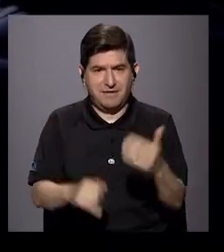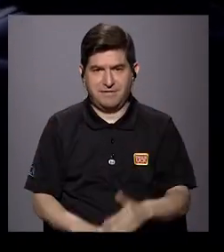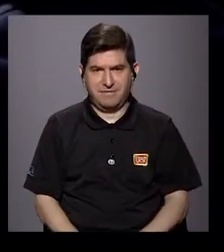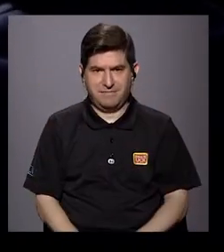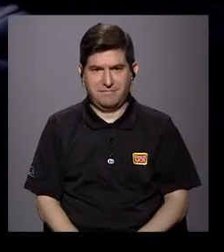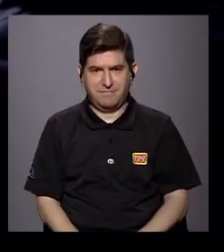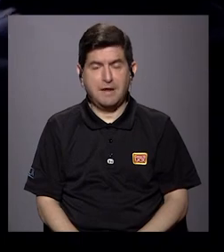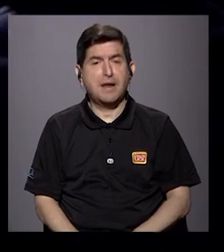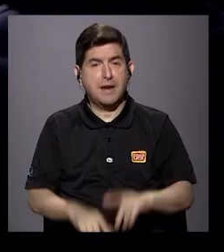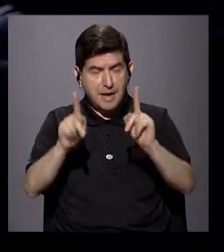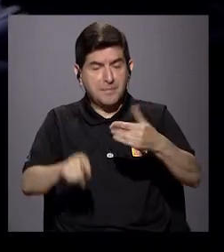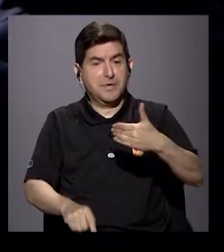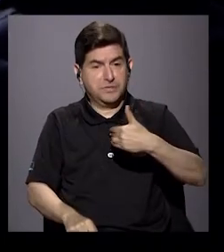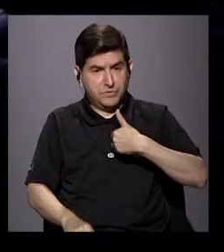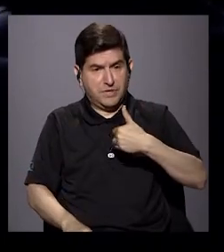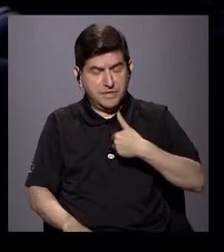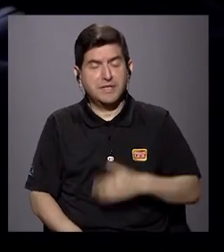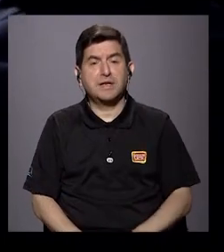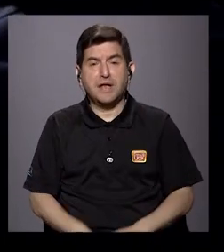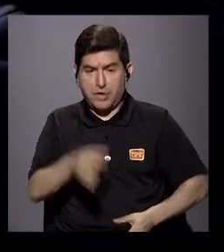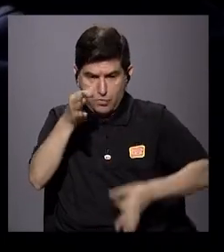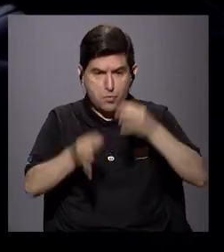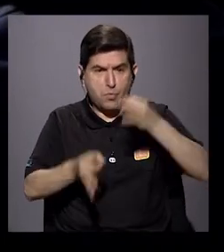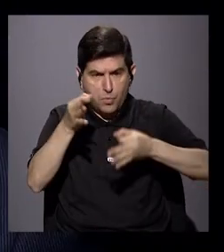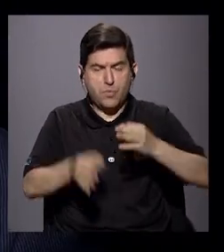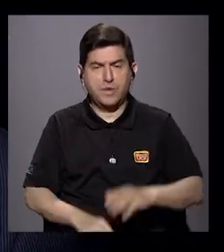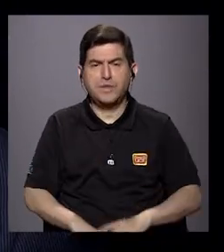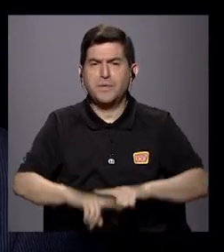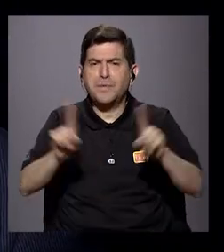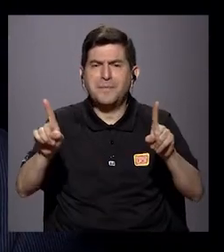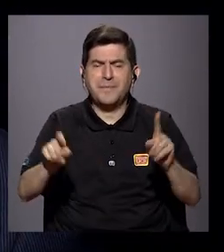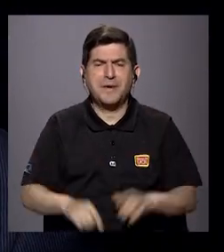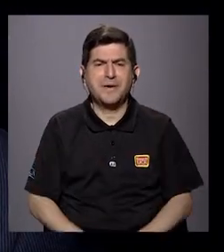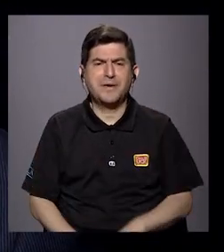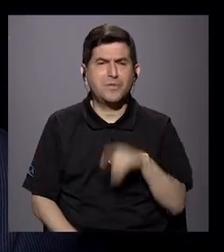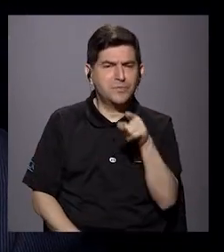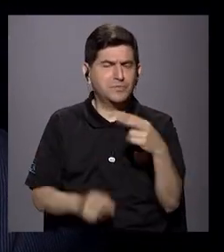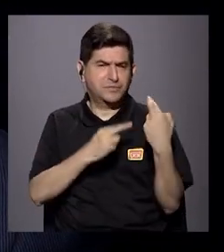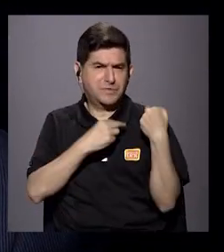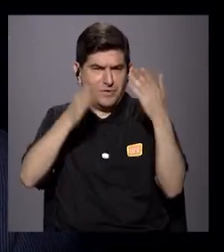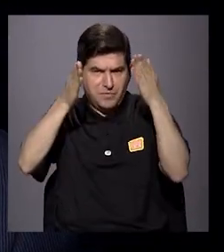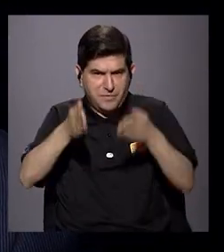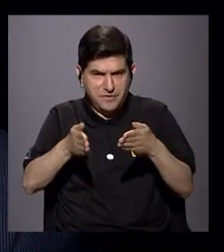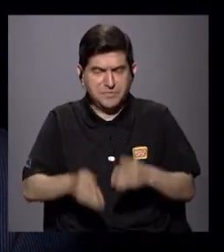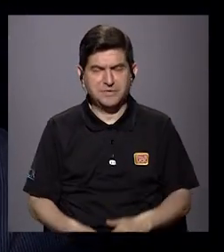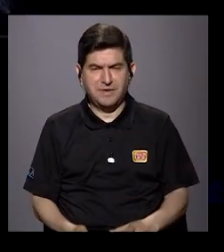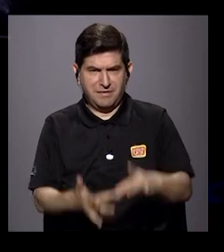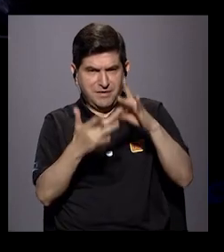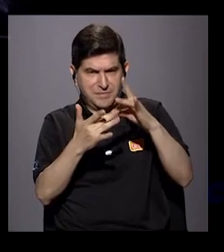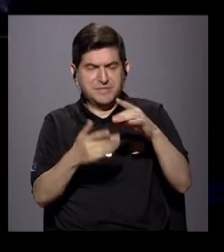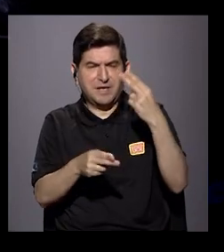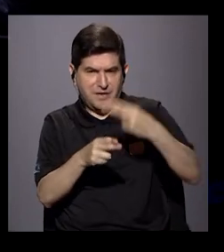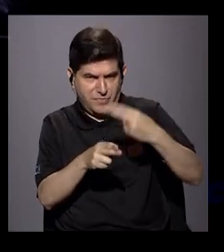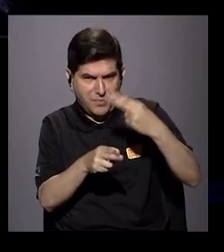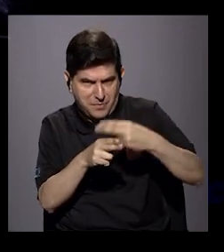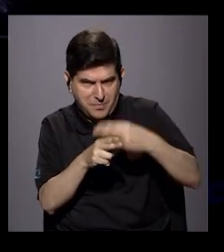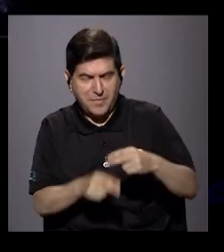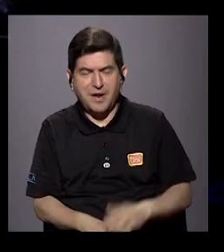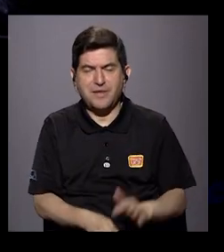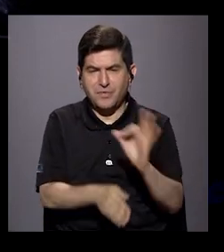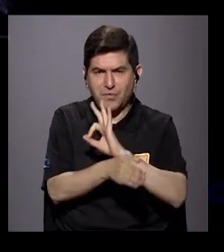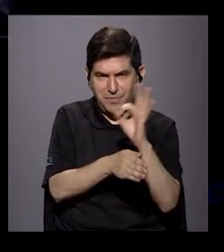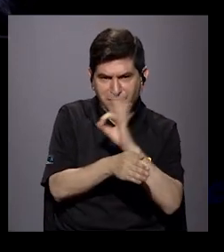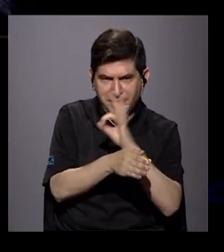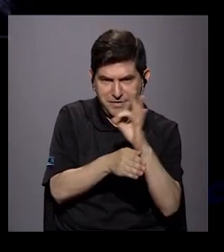tienen, porque así están estipulados jurídicamente. ¿Cómo hace el comisionado y sobre todo don Luis, que está nombrado ahí, para poner a